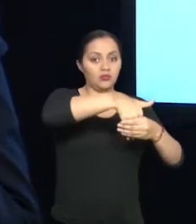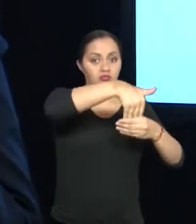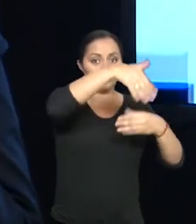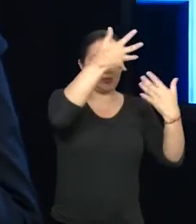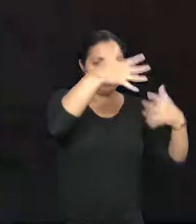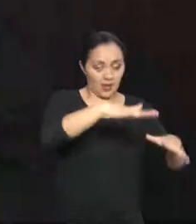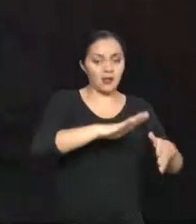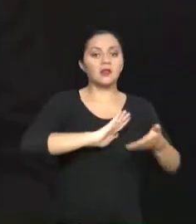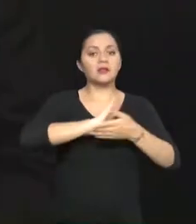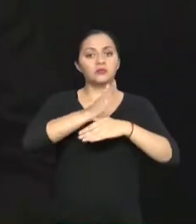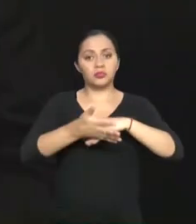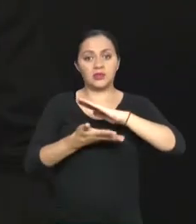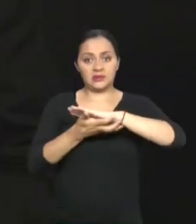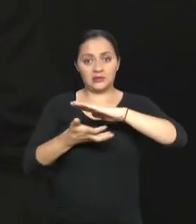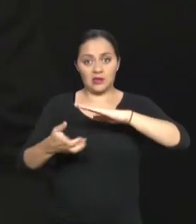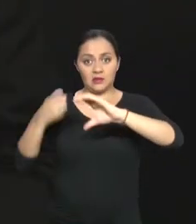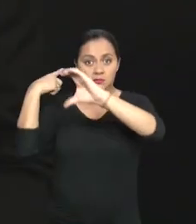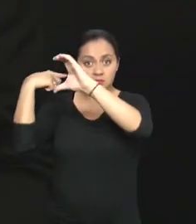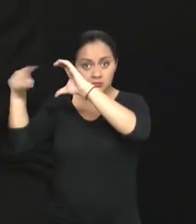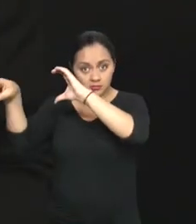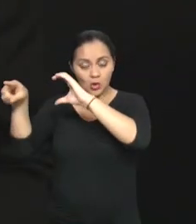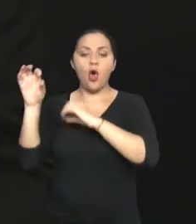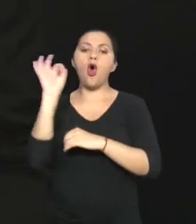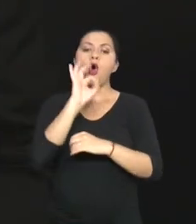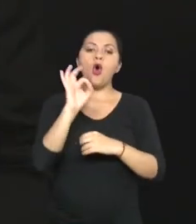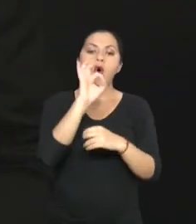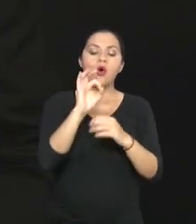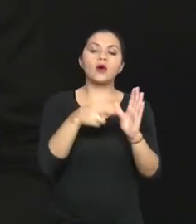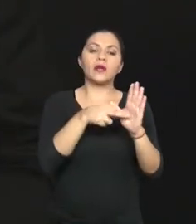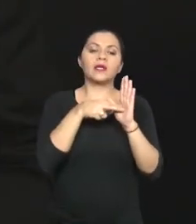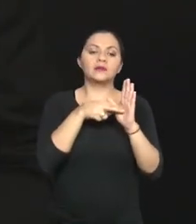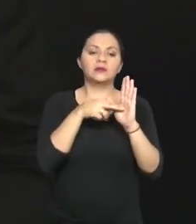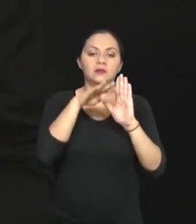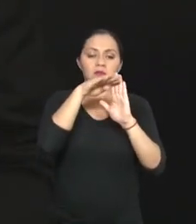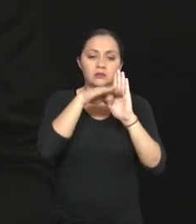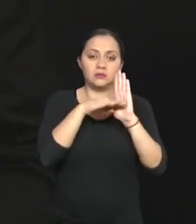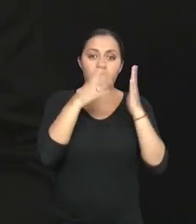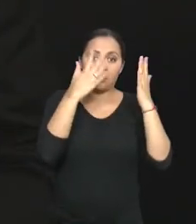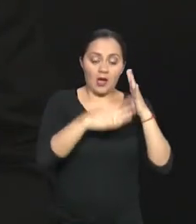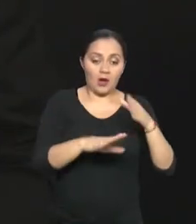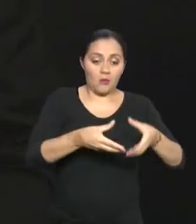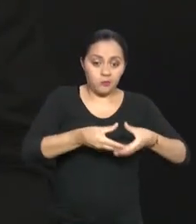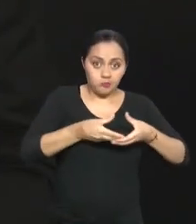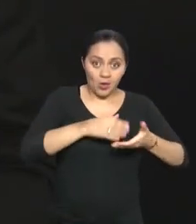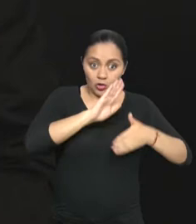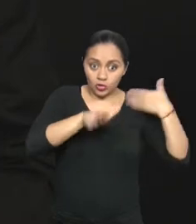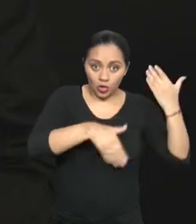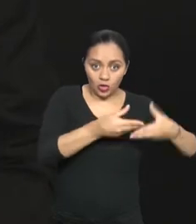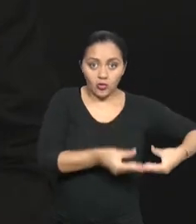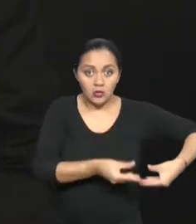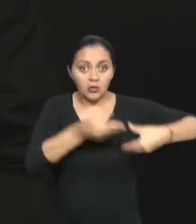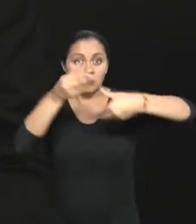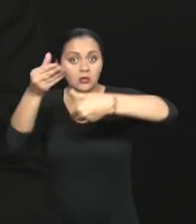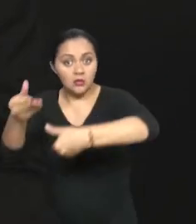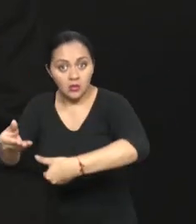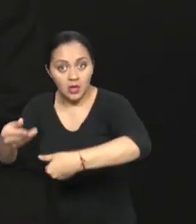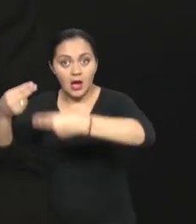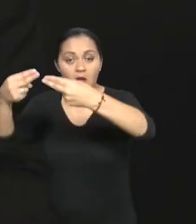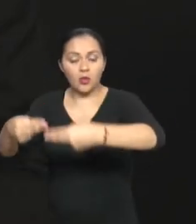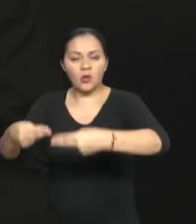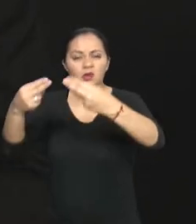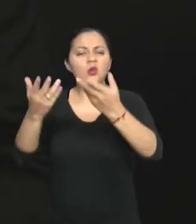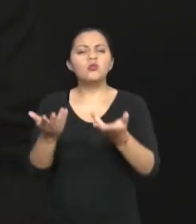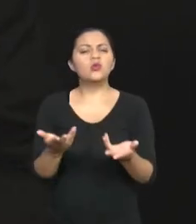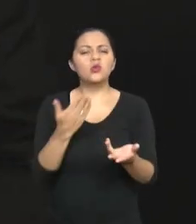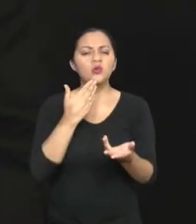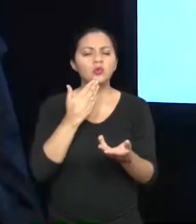SENAE o tengo que reunir los diferentes requisitos para ser presentados en los centros aduaneros o en los centros